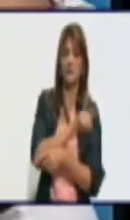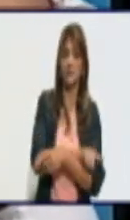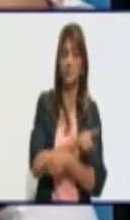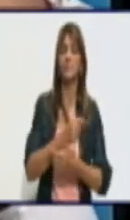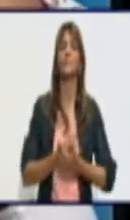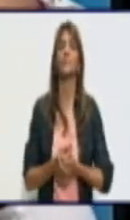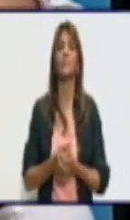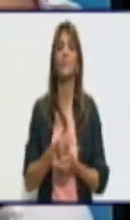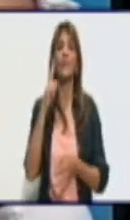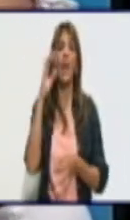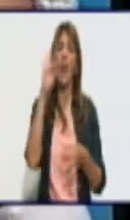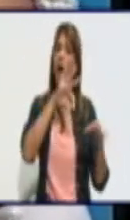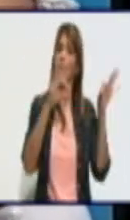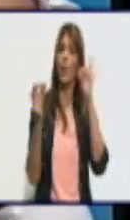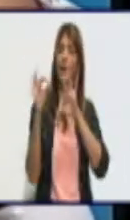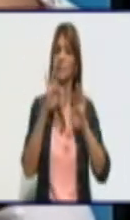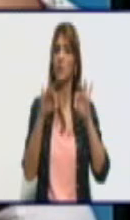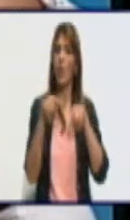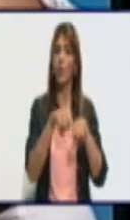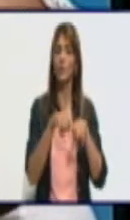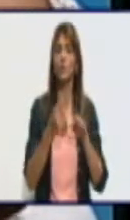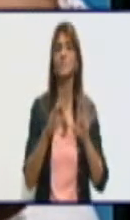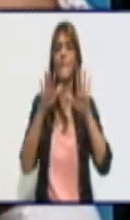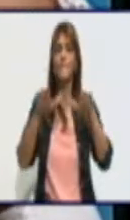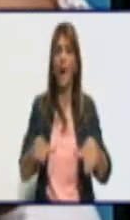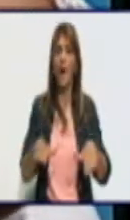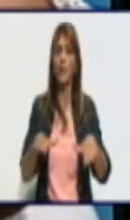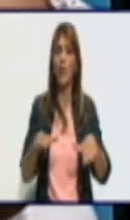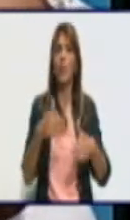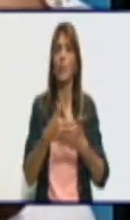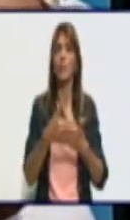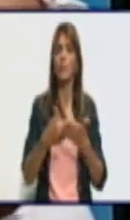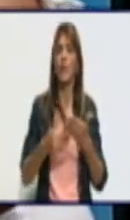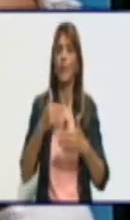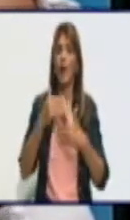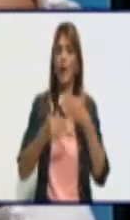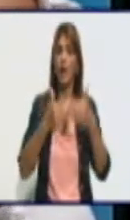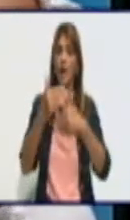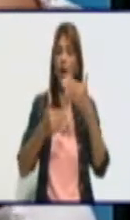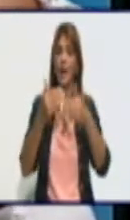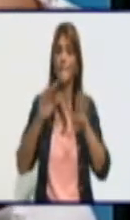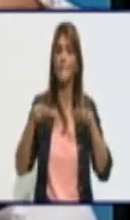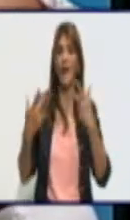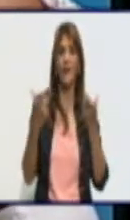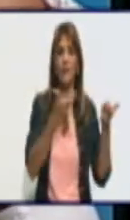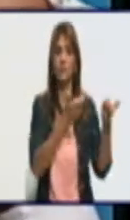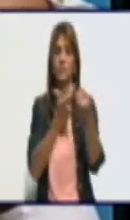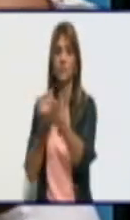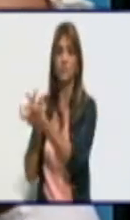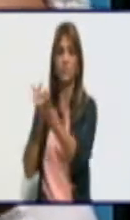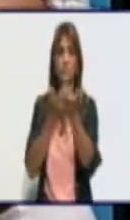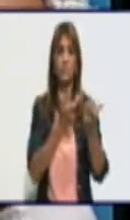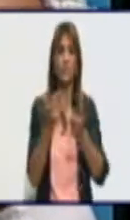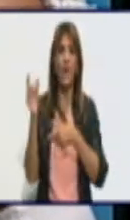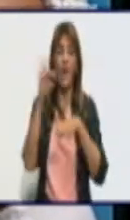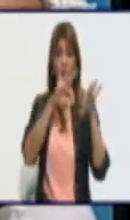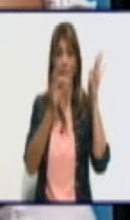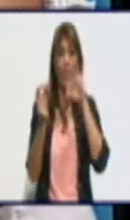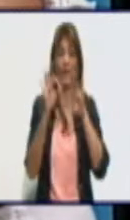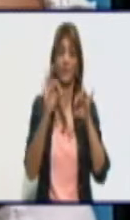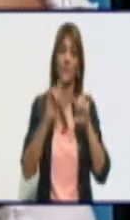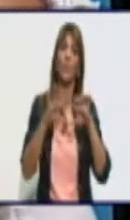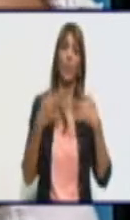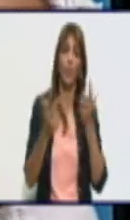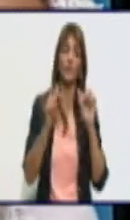que hacer un alto en el procesamiento de las muestras en el laboratorio para hacer un proceso de desinfección total de ahí. Esto es un lugar que procesa